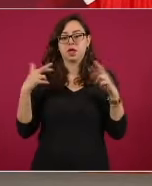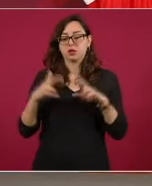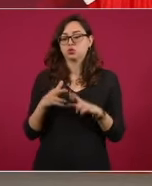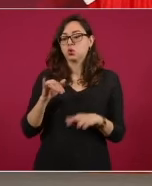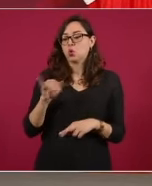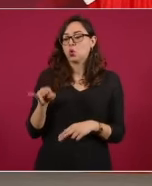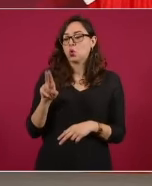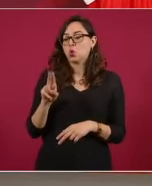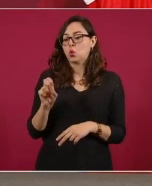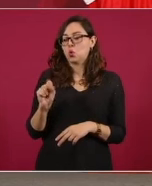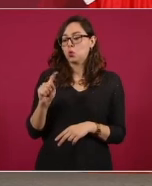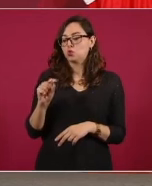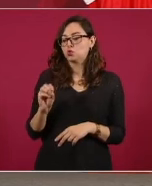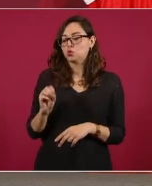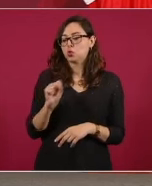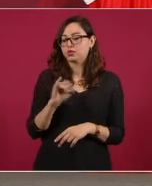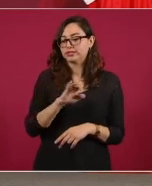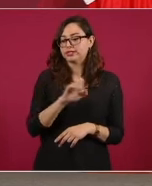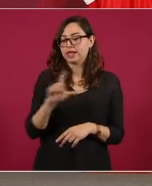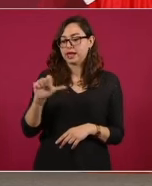concesionada por Porfirio Díaz.